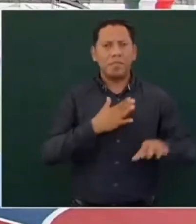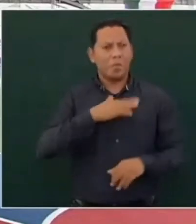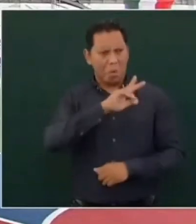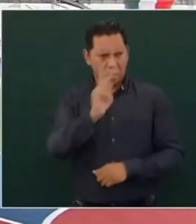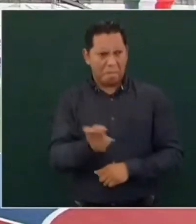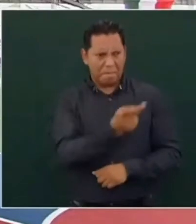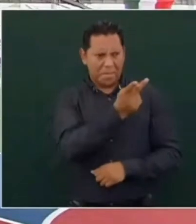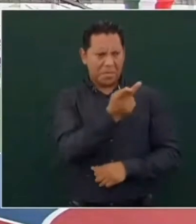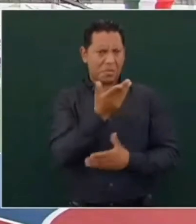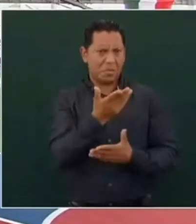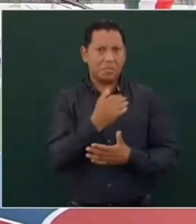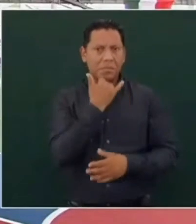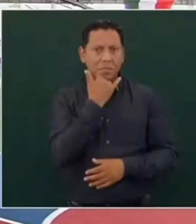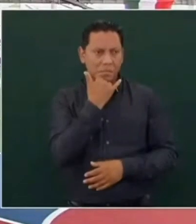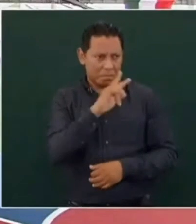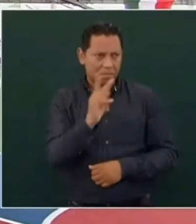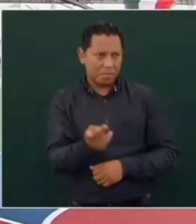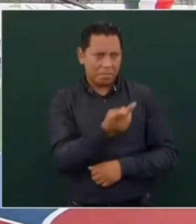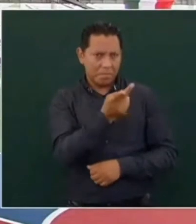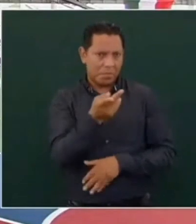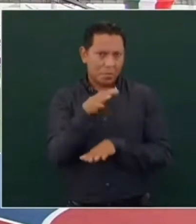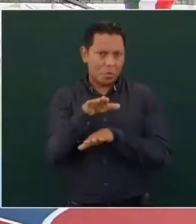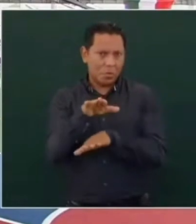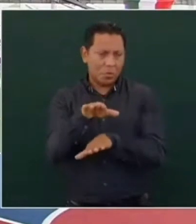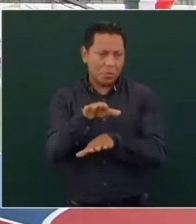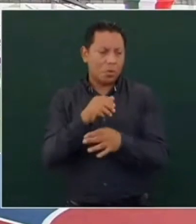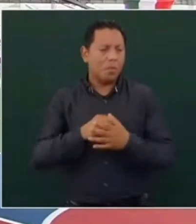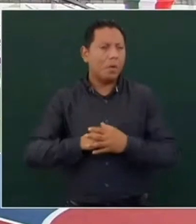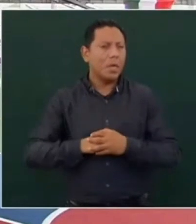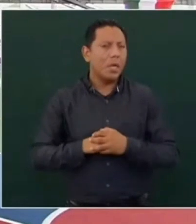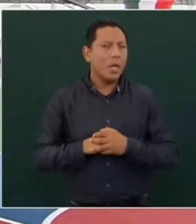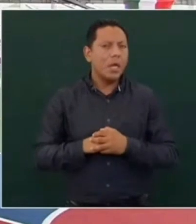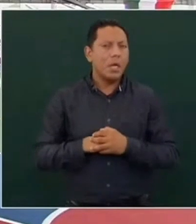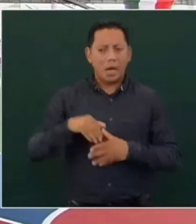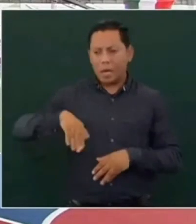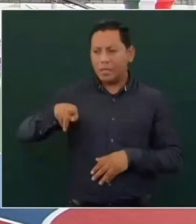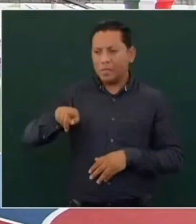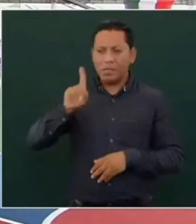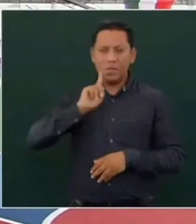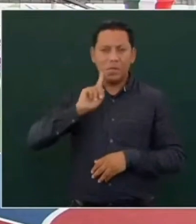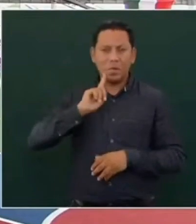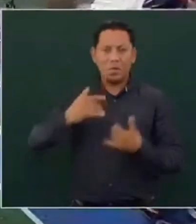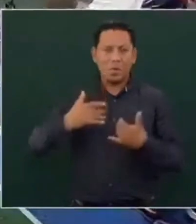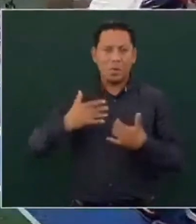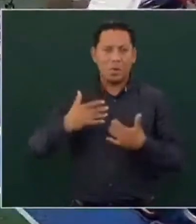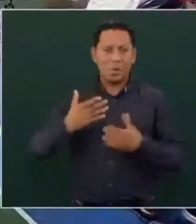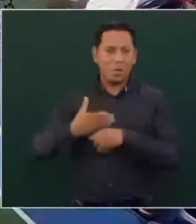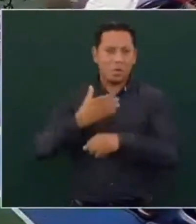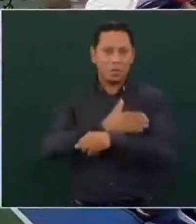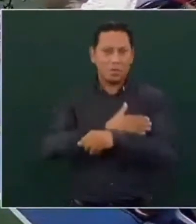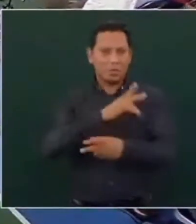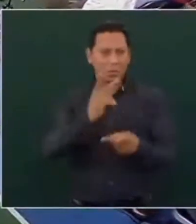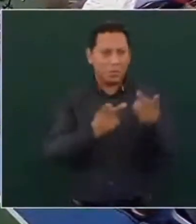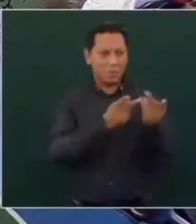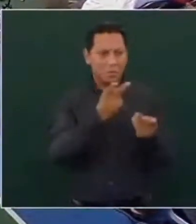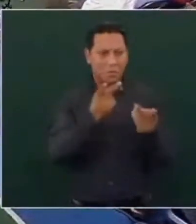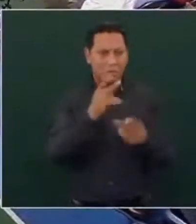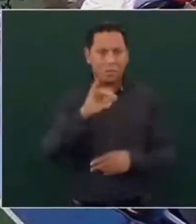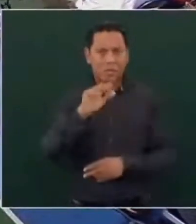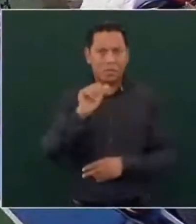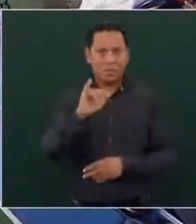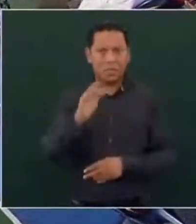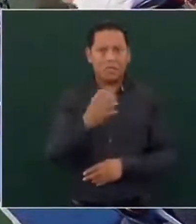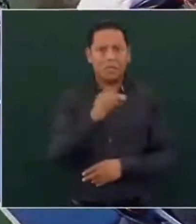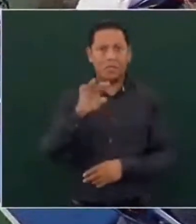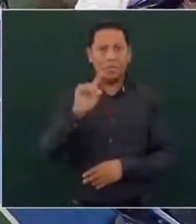Bueno, mi pregunta está relacionada un poco con lo que preguntaba mi compañera Gabriela Coutinho, Isain Mandujano, corresponsal del proceso acá en Chiapas.